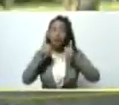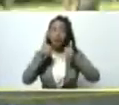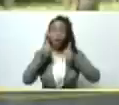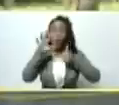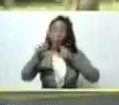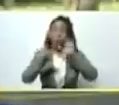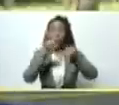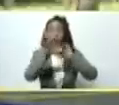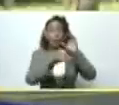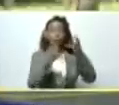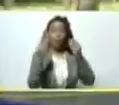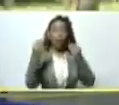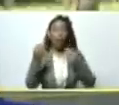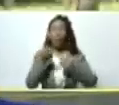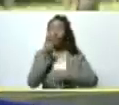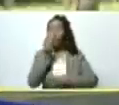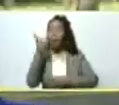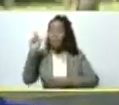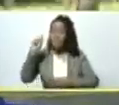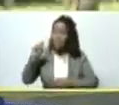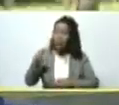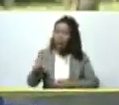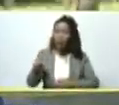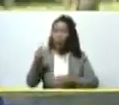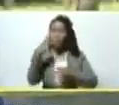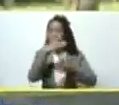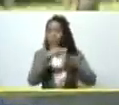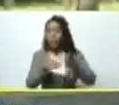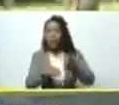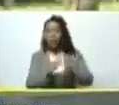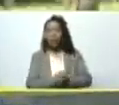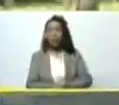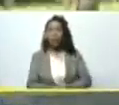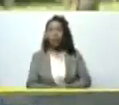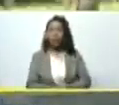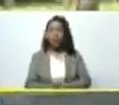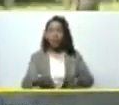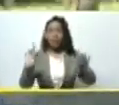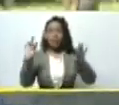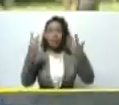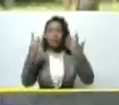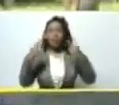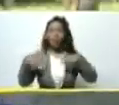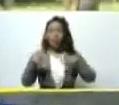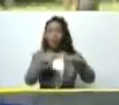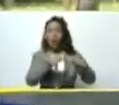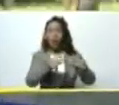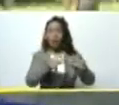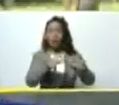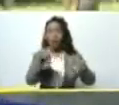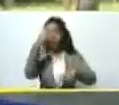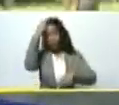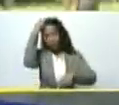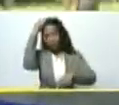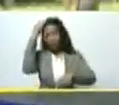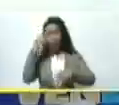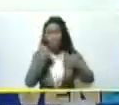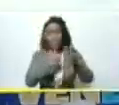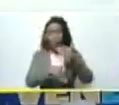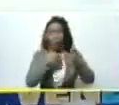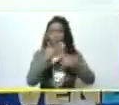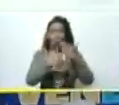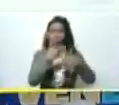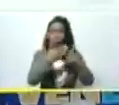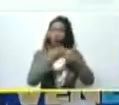en el producto buen precio en el producto séptimo lugar séptimo lugar Tarek vamos avanzando